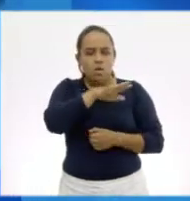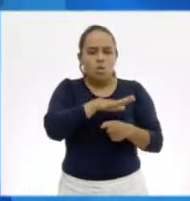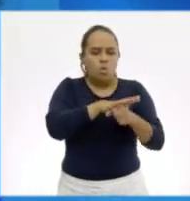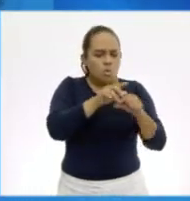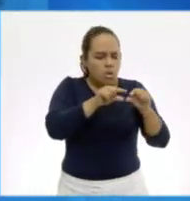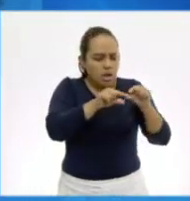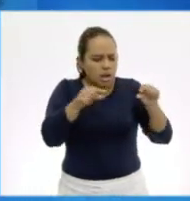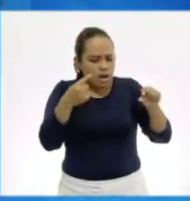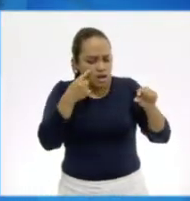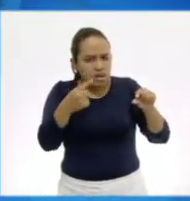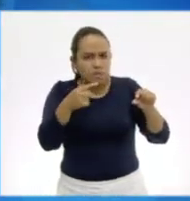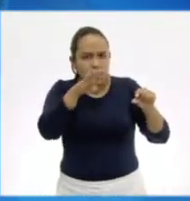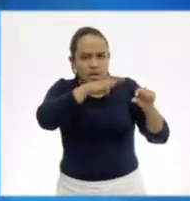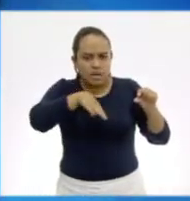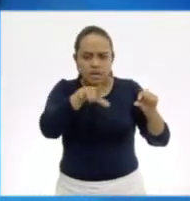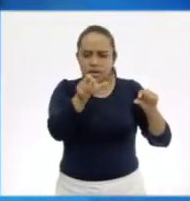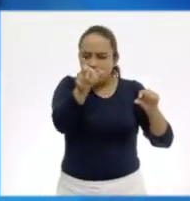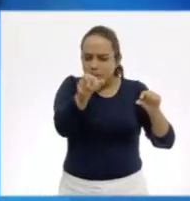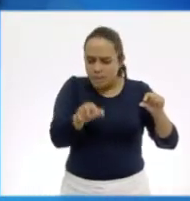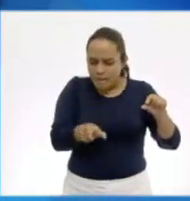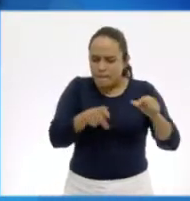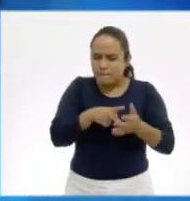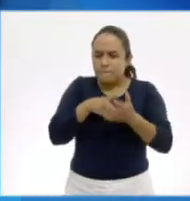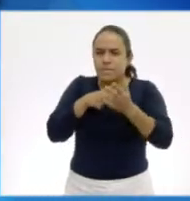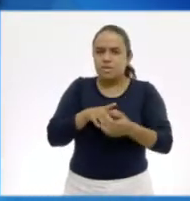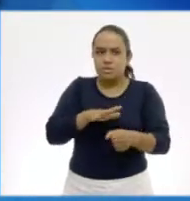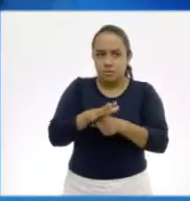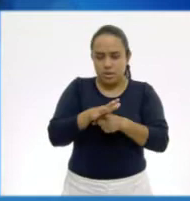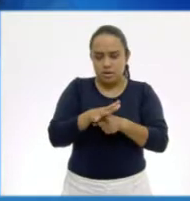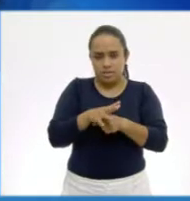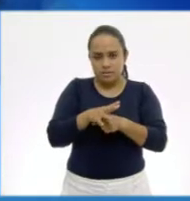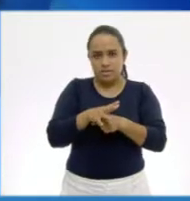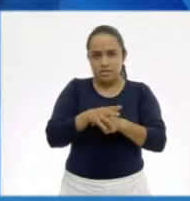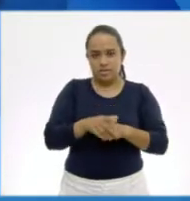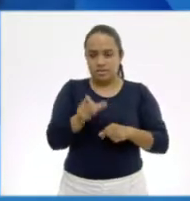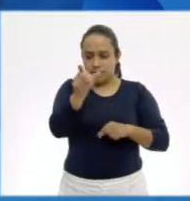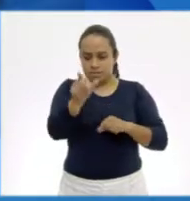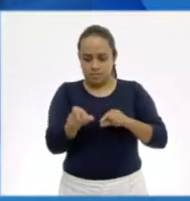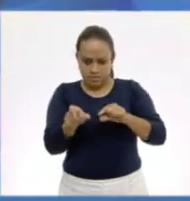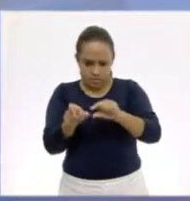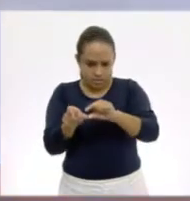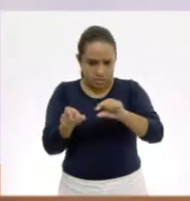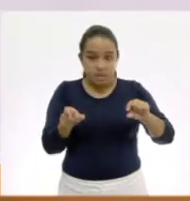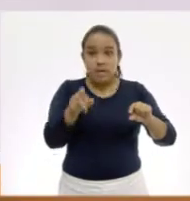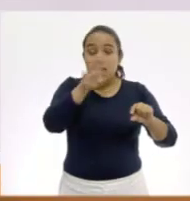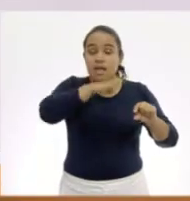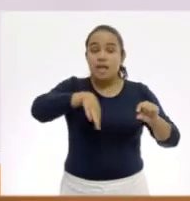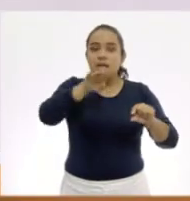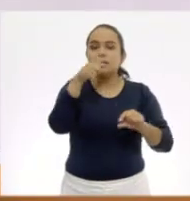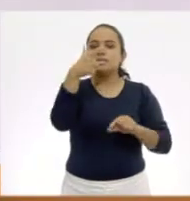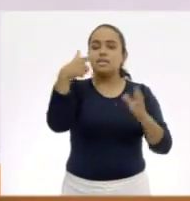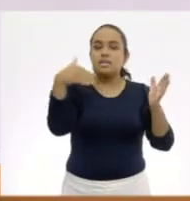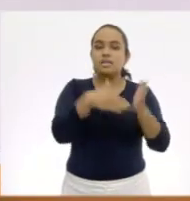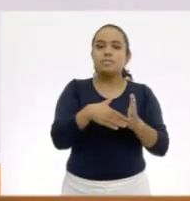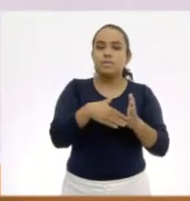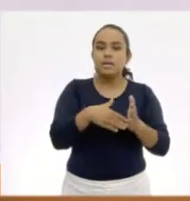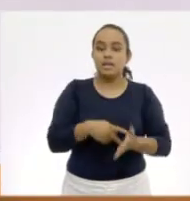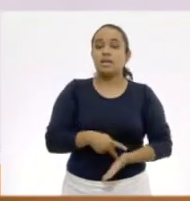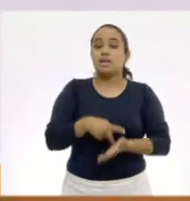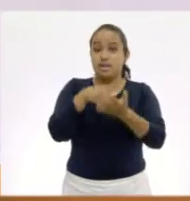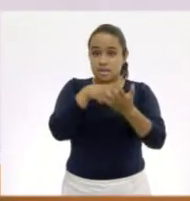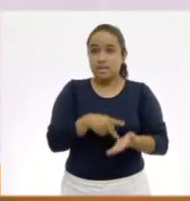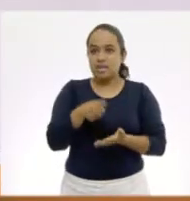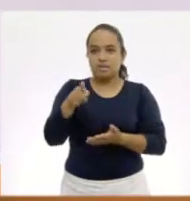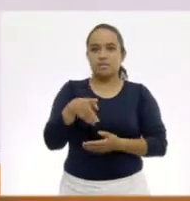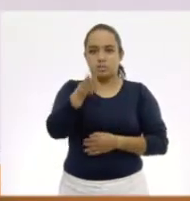fila está el elefante y en qué columna están los pesos. Exacto, un elefante pesa 7,000 kilos.